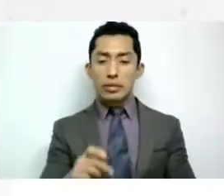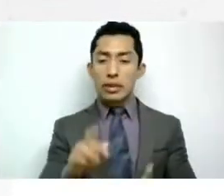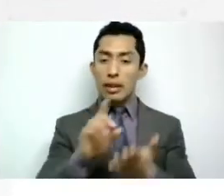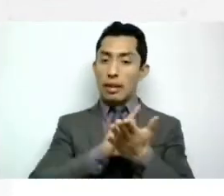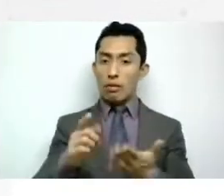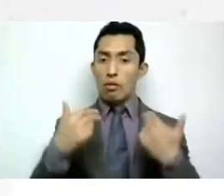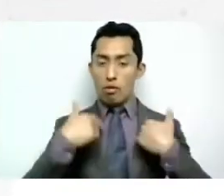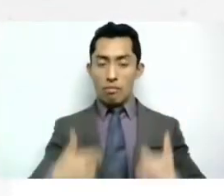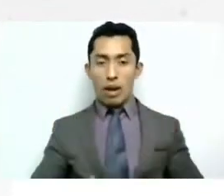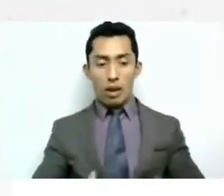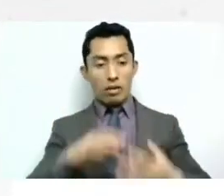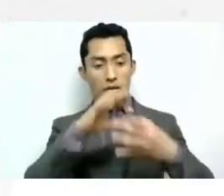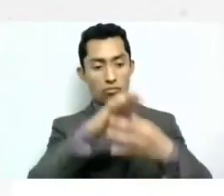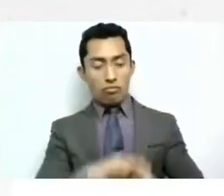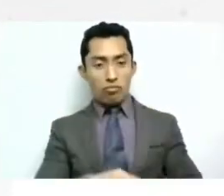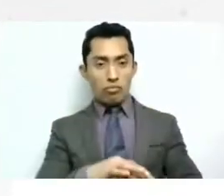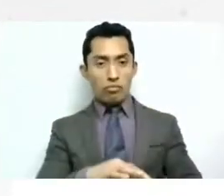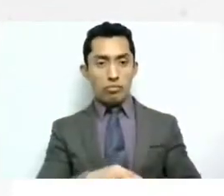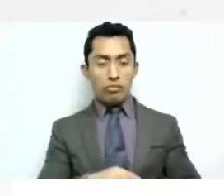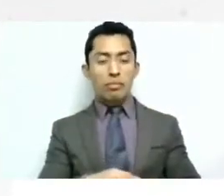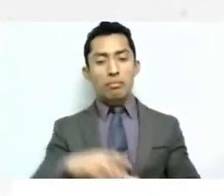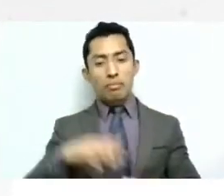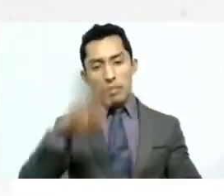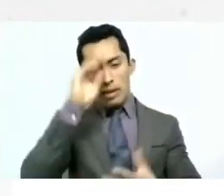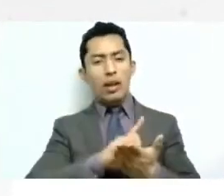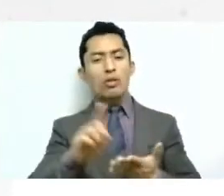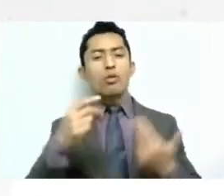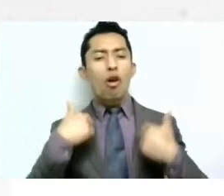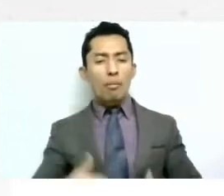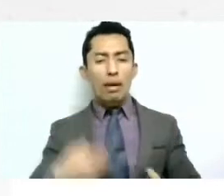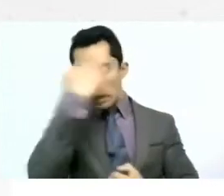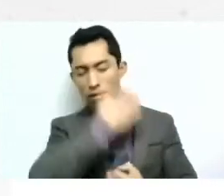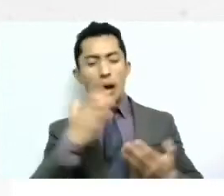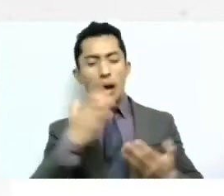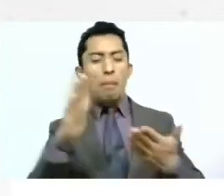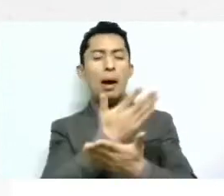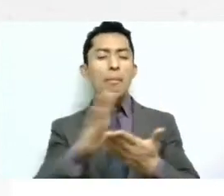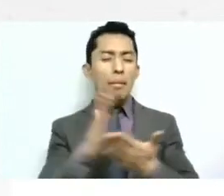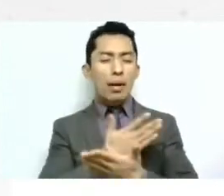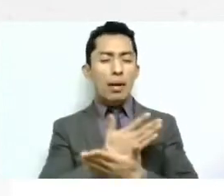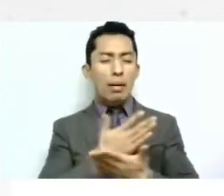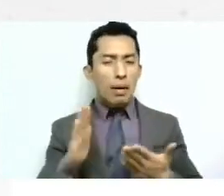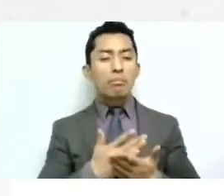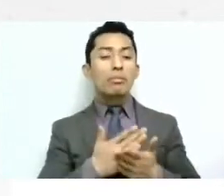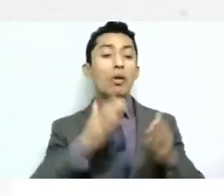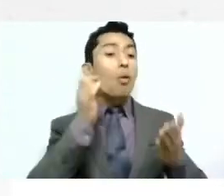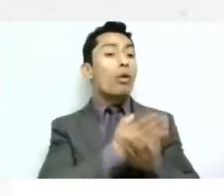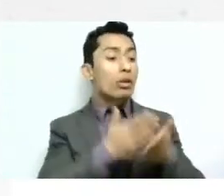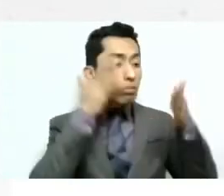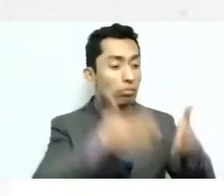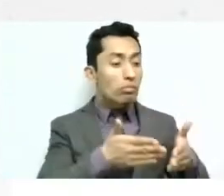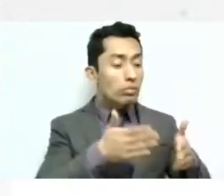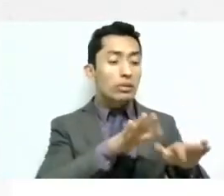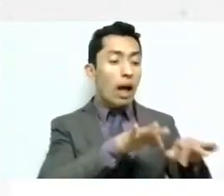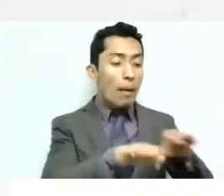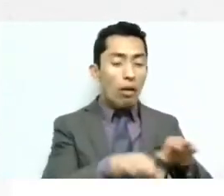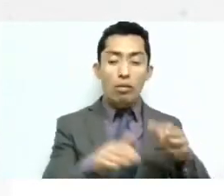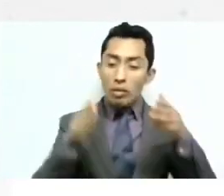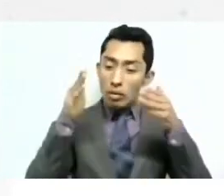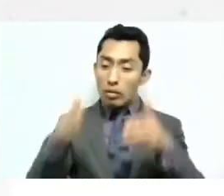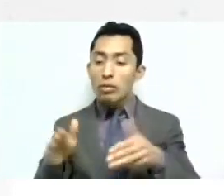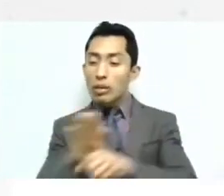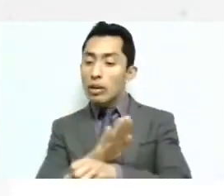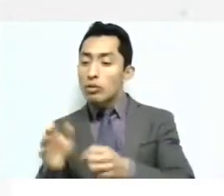de no dejar uno por allá y otro por acá o dejar nada más en la parte laboral del trabajador y la seguridad social